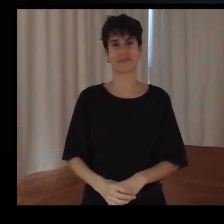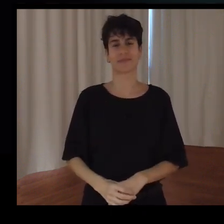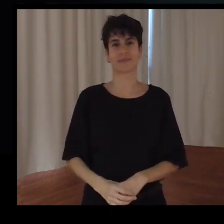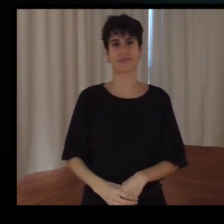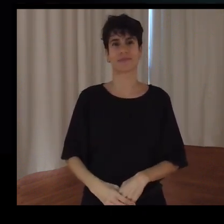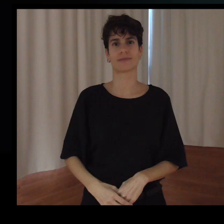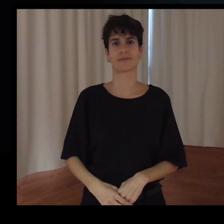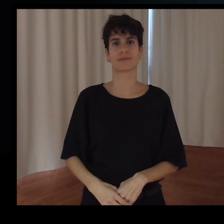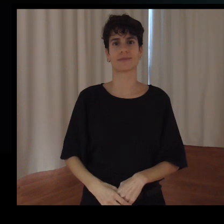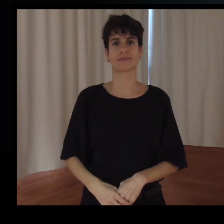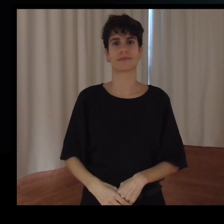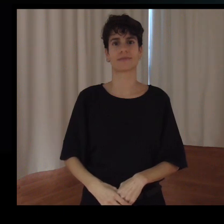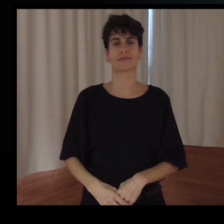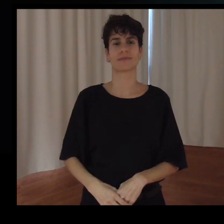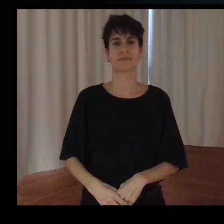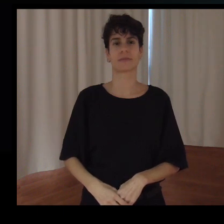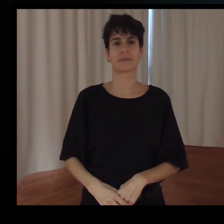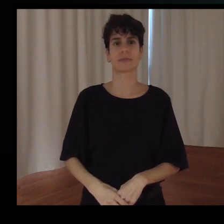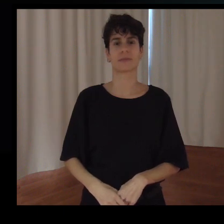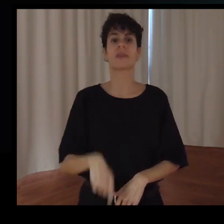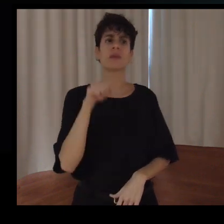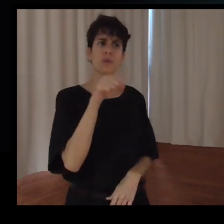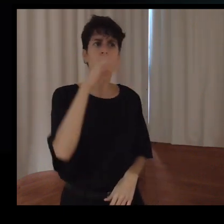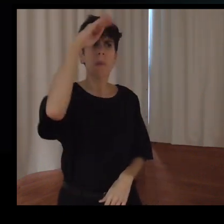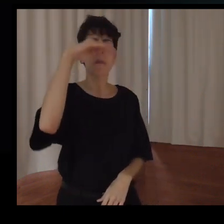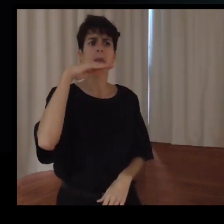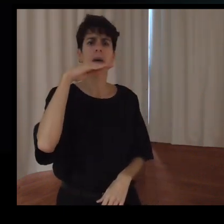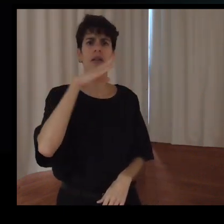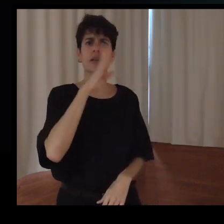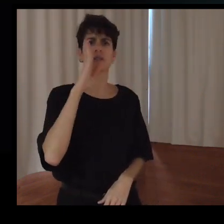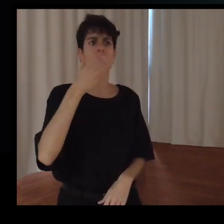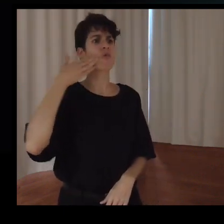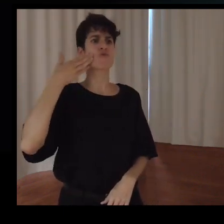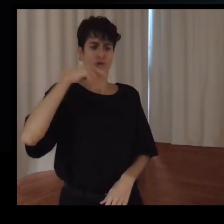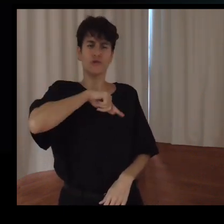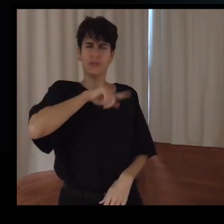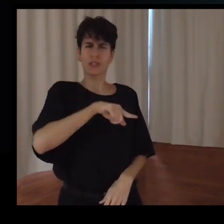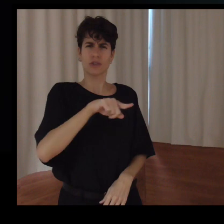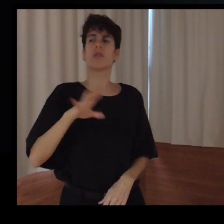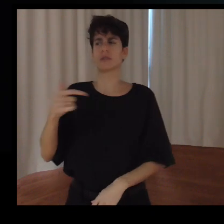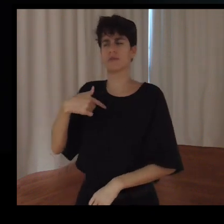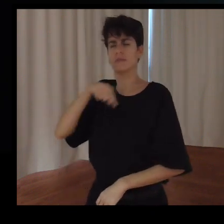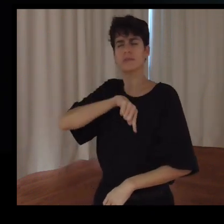¿Te sientes orgulloso de tus padres? Sí. ¿Bastante? Bastante.